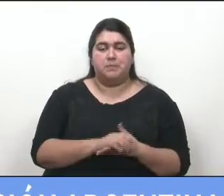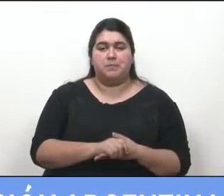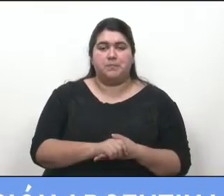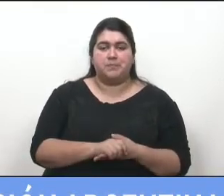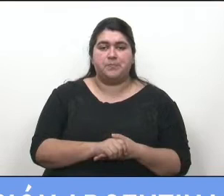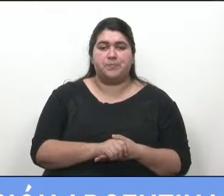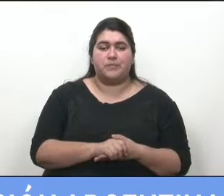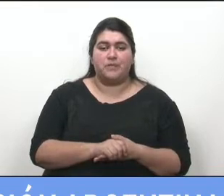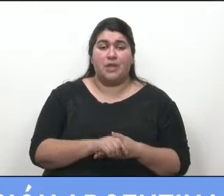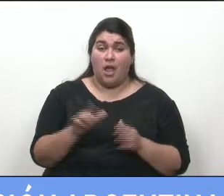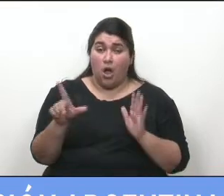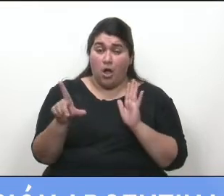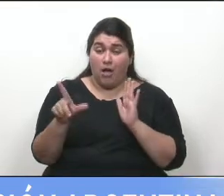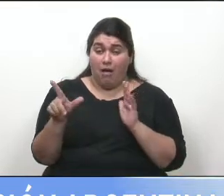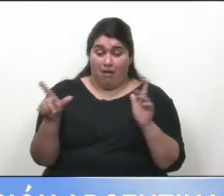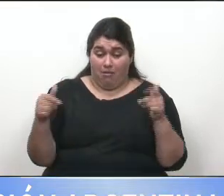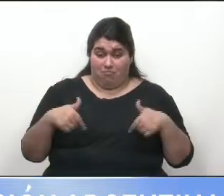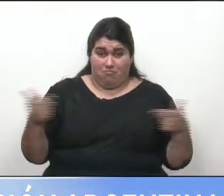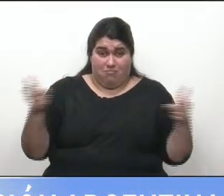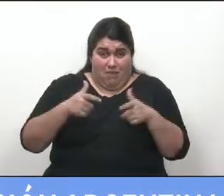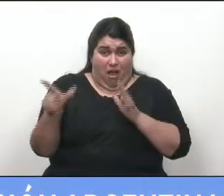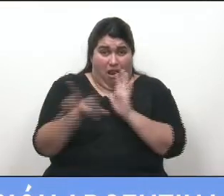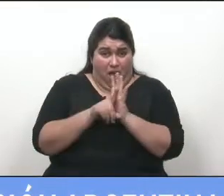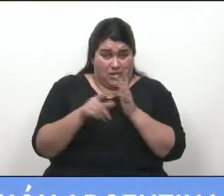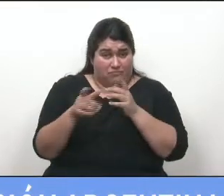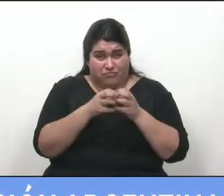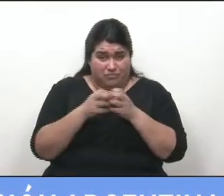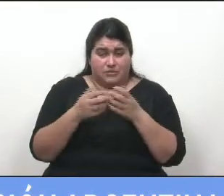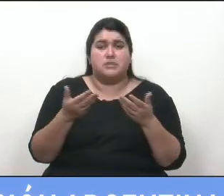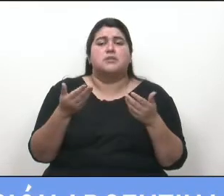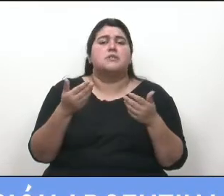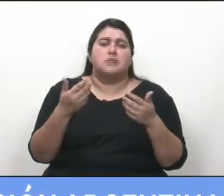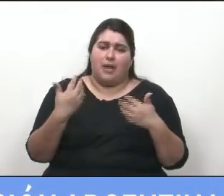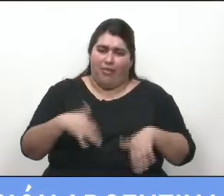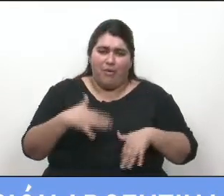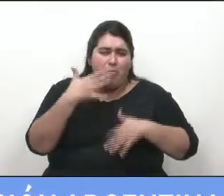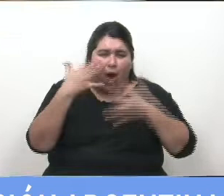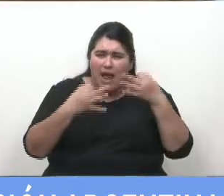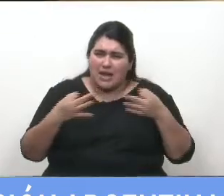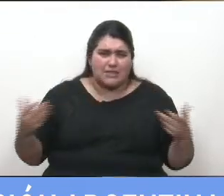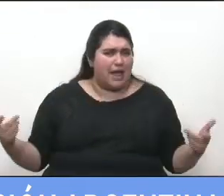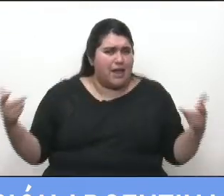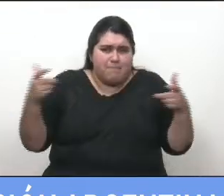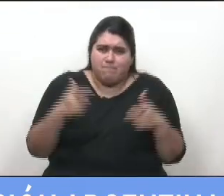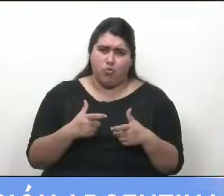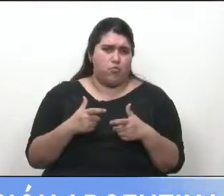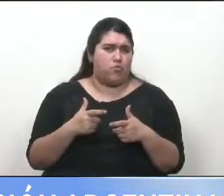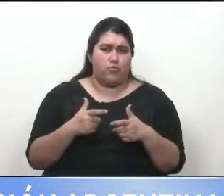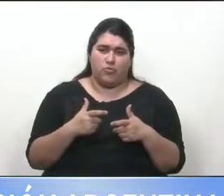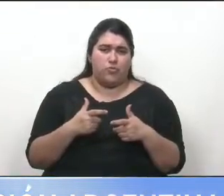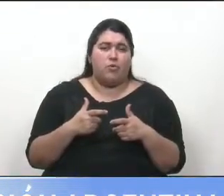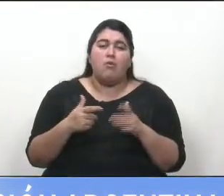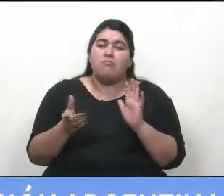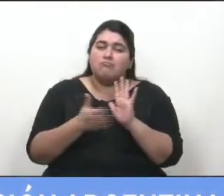el proyecto de ley que estamos tratando, que indefectiblemente lo debemos analizar en conjunto con el marco